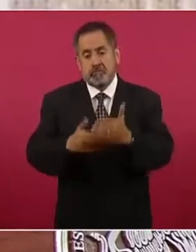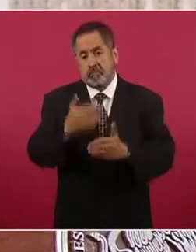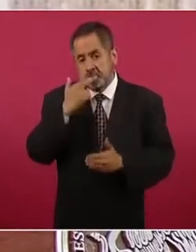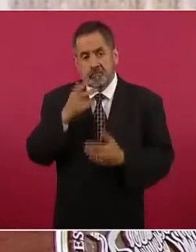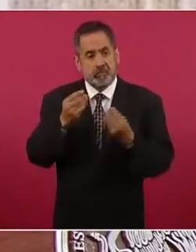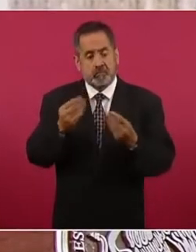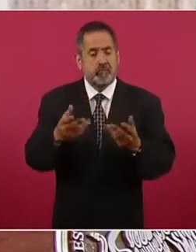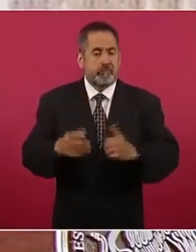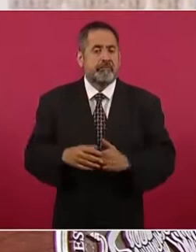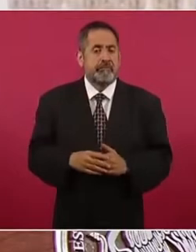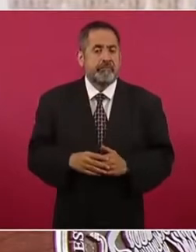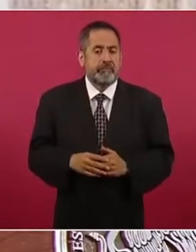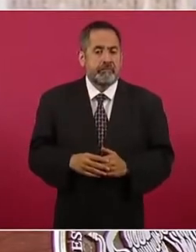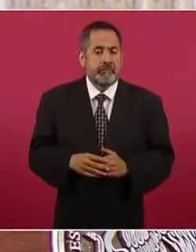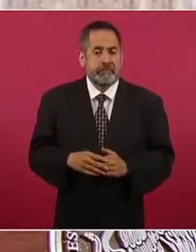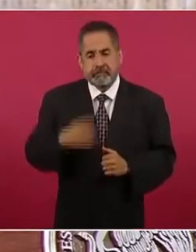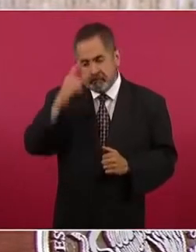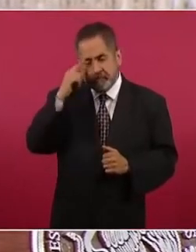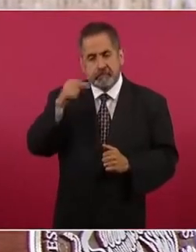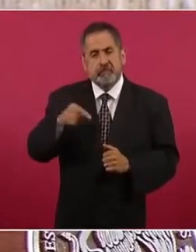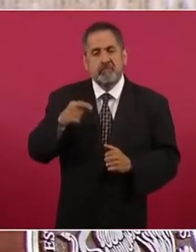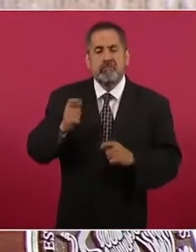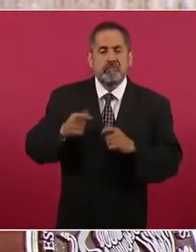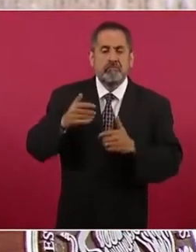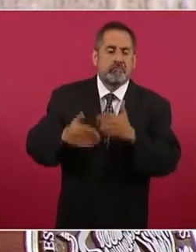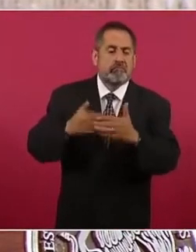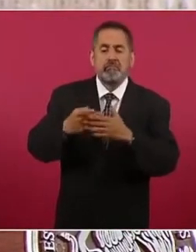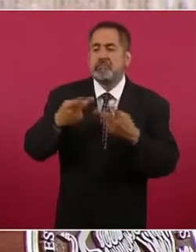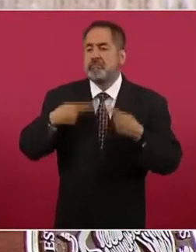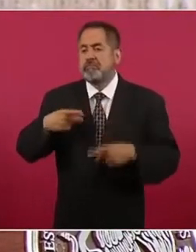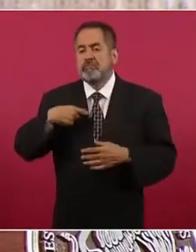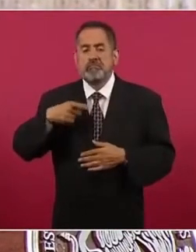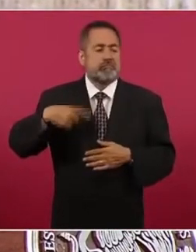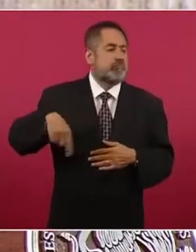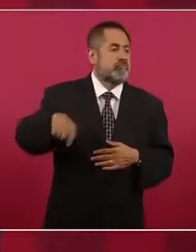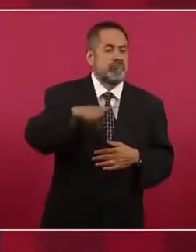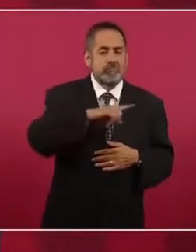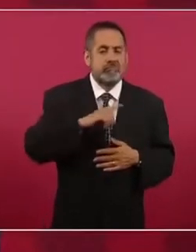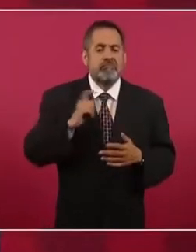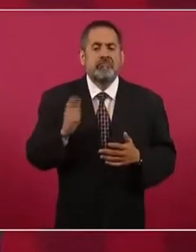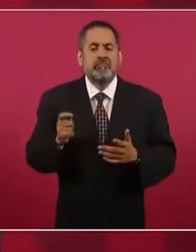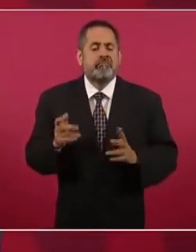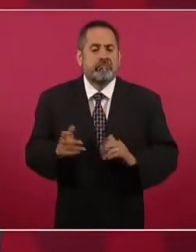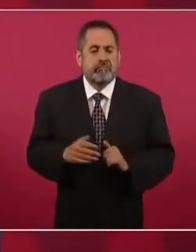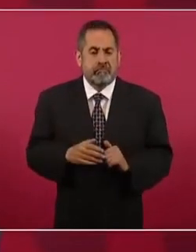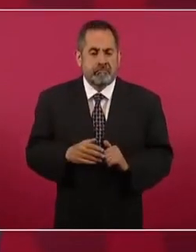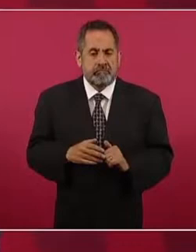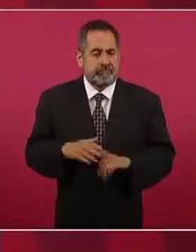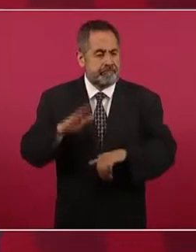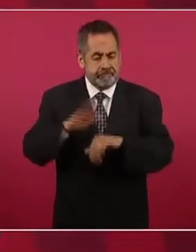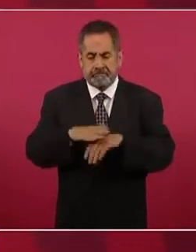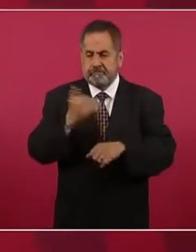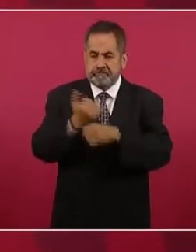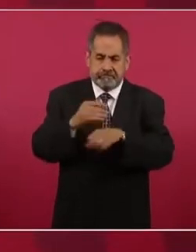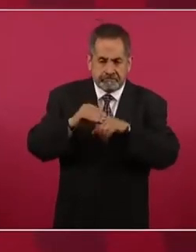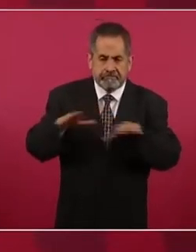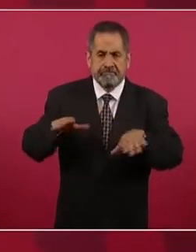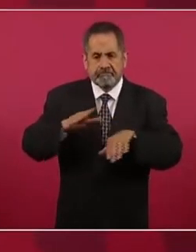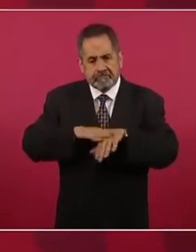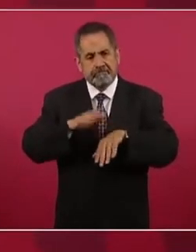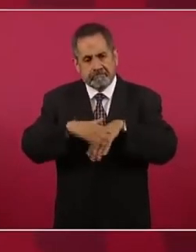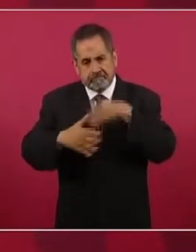para que la gente tenga más información